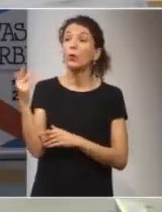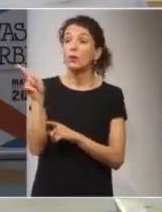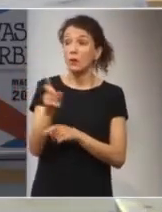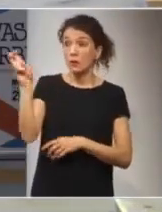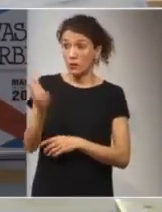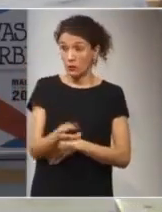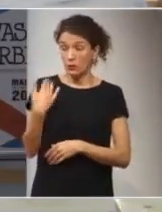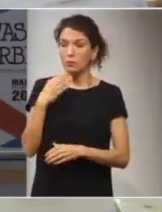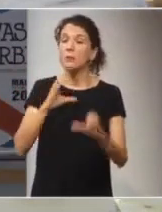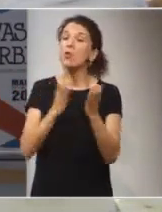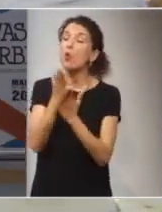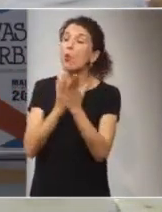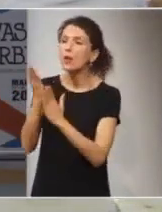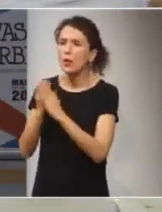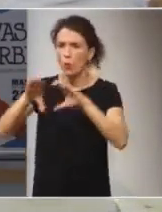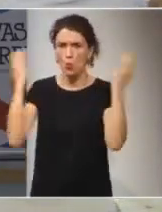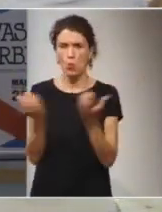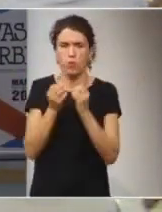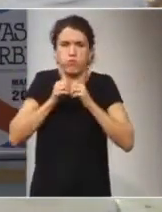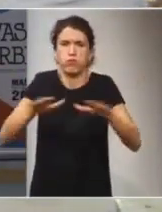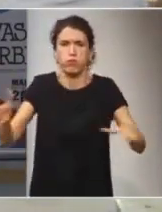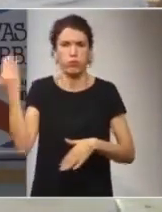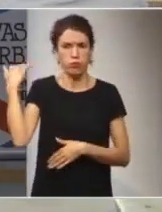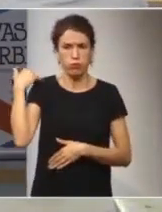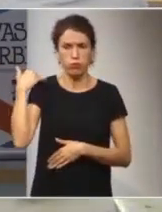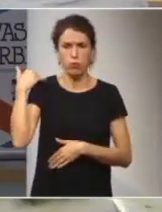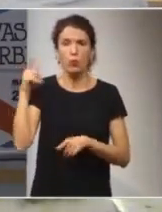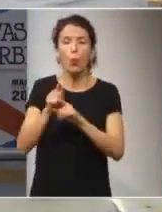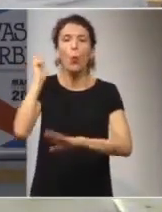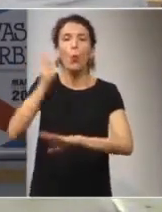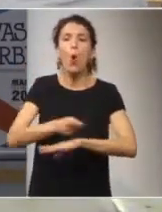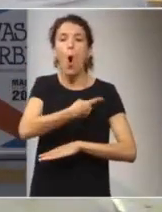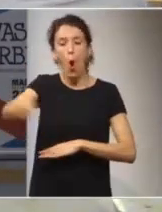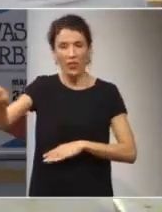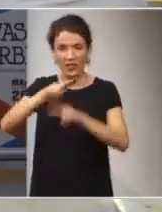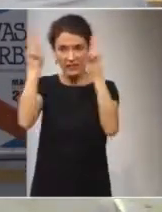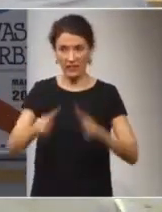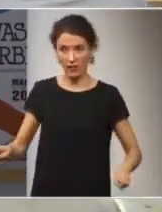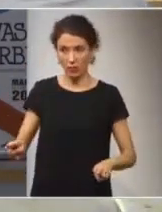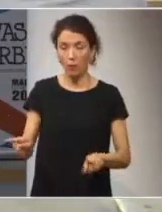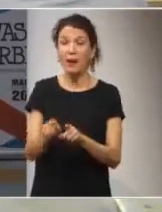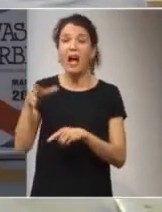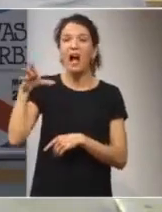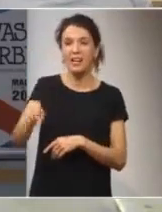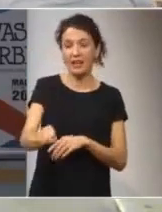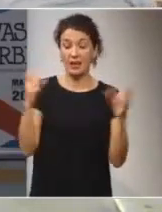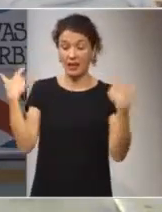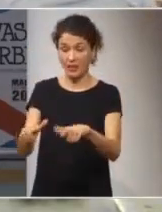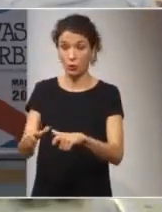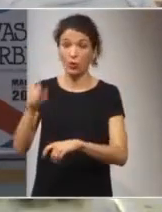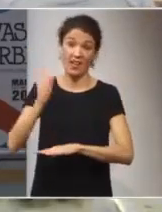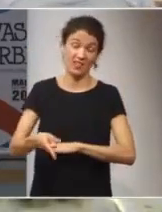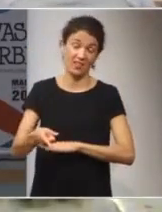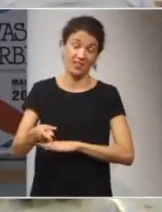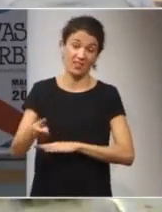extensión de los medios de comunicación mundiales cuando emitió una orden internacional para el arresto del ex dictador